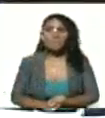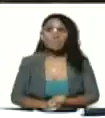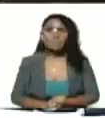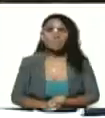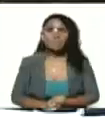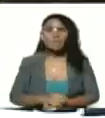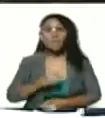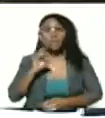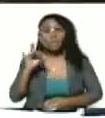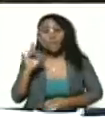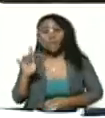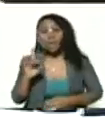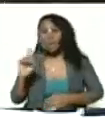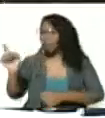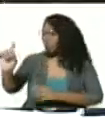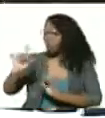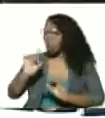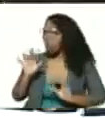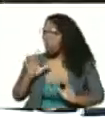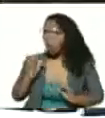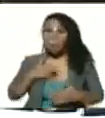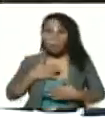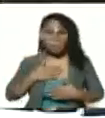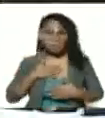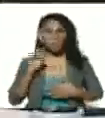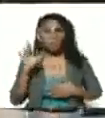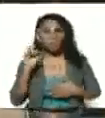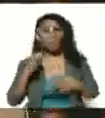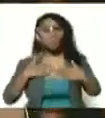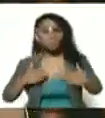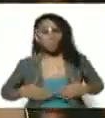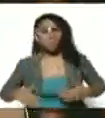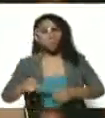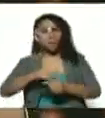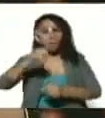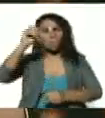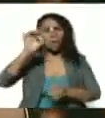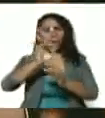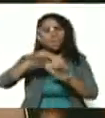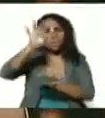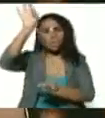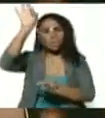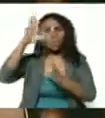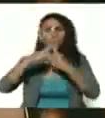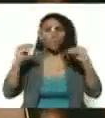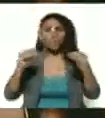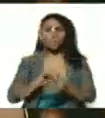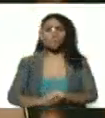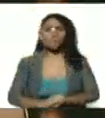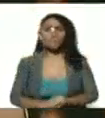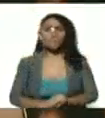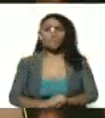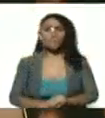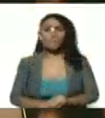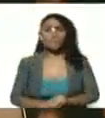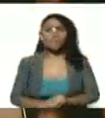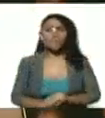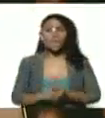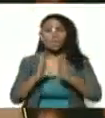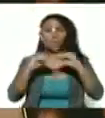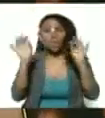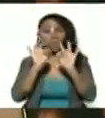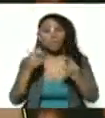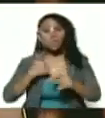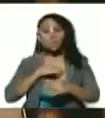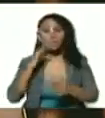Duele o no duele. A mí me duele. El cuerpo, el alma, el espíritu, todo. De todas maneras, siempre vamos